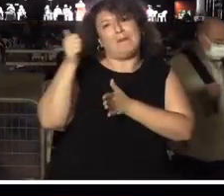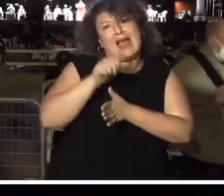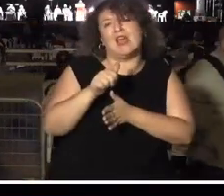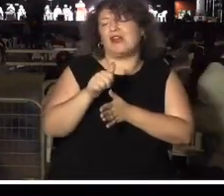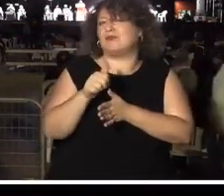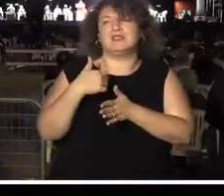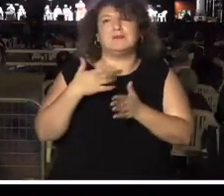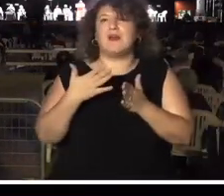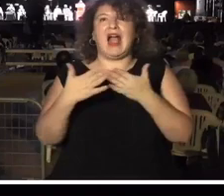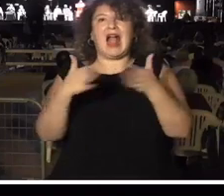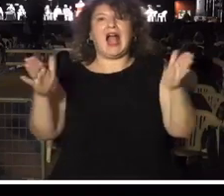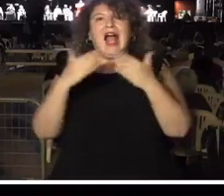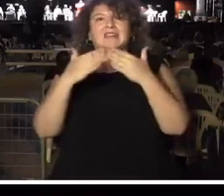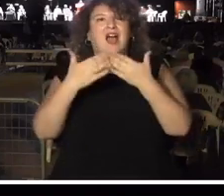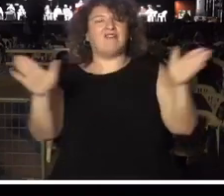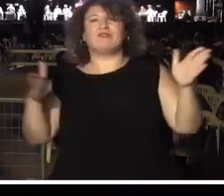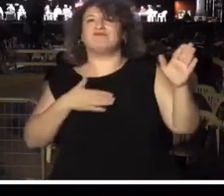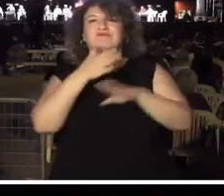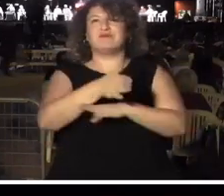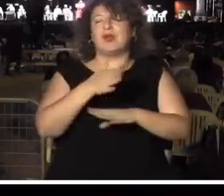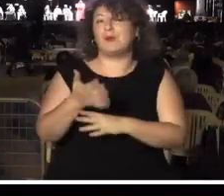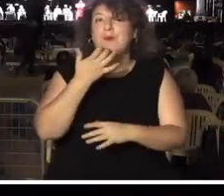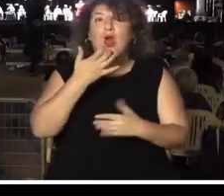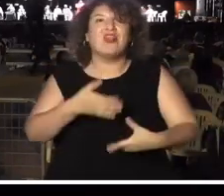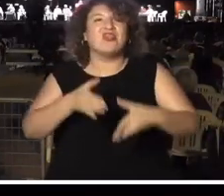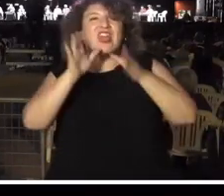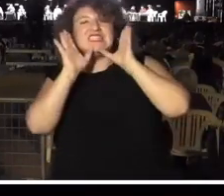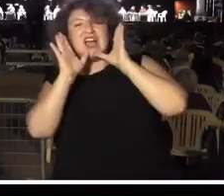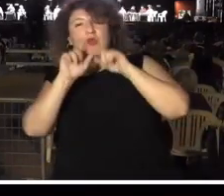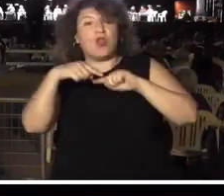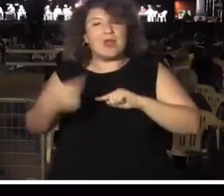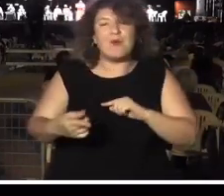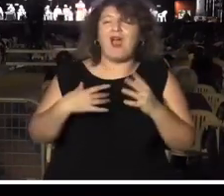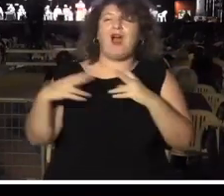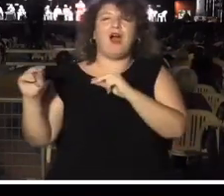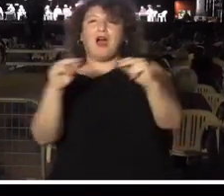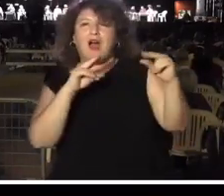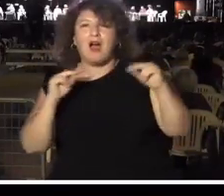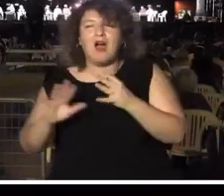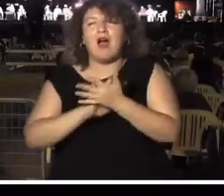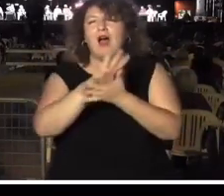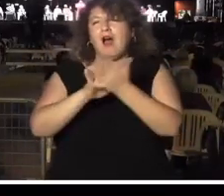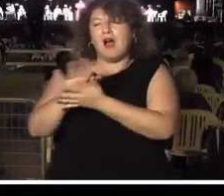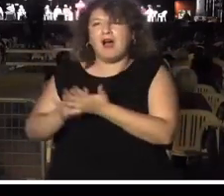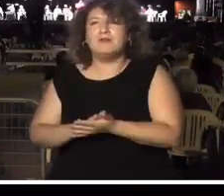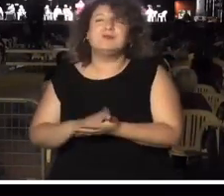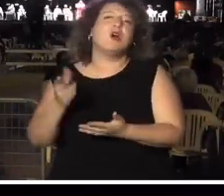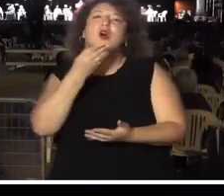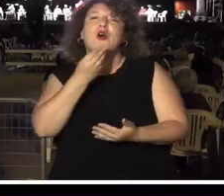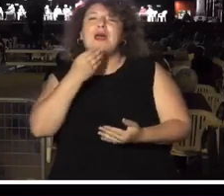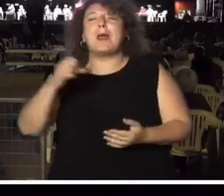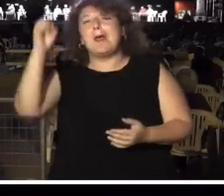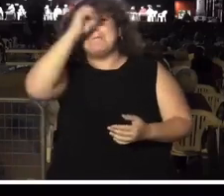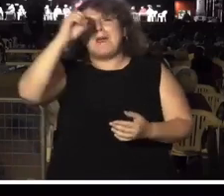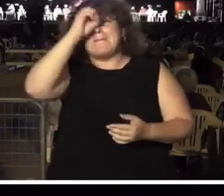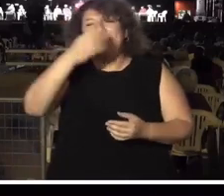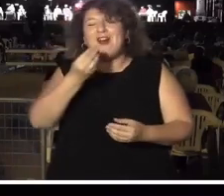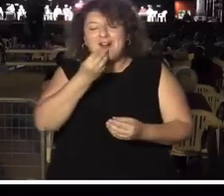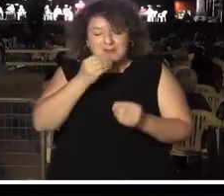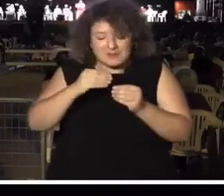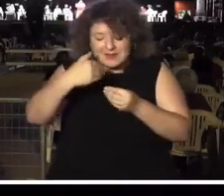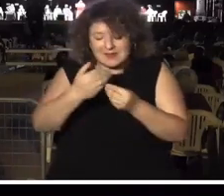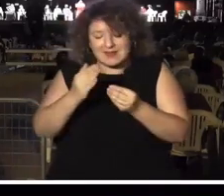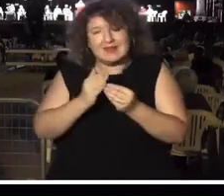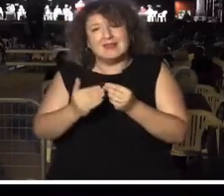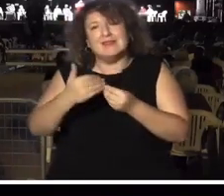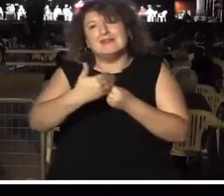menos las conversaciones después del desayuno. Hecho de menos los momentos en los que Julio se comía su pepino y le cortaba los trocitos de los